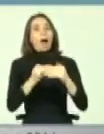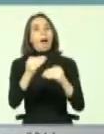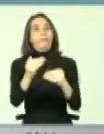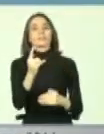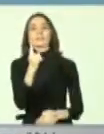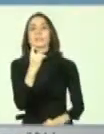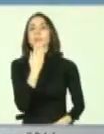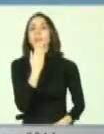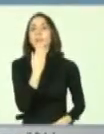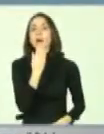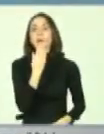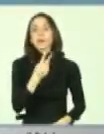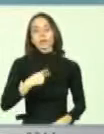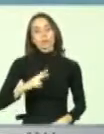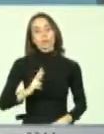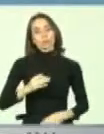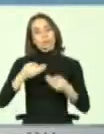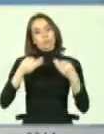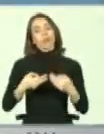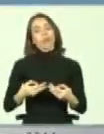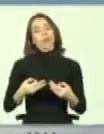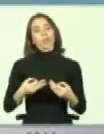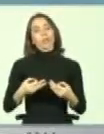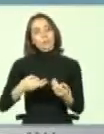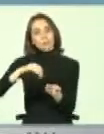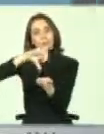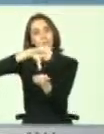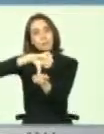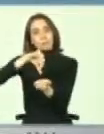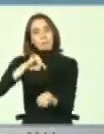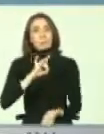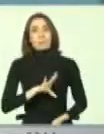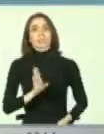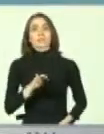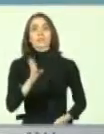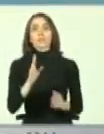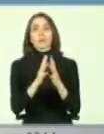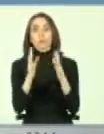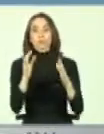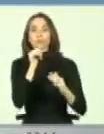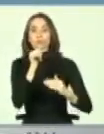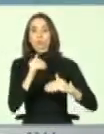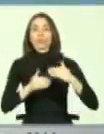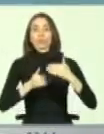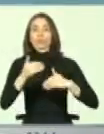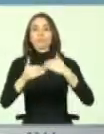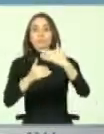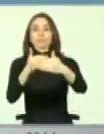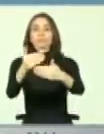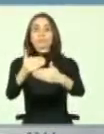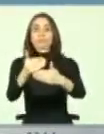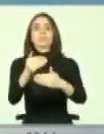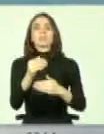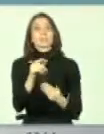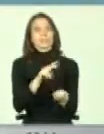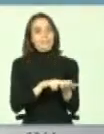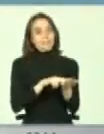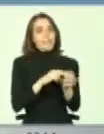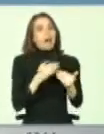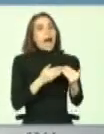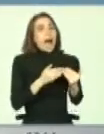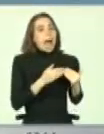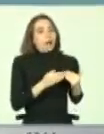pero también que seamos muy honestos. Yo creo que como país todavía tenemos mucho camino que recorrer. Es bien es cierto que algo hemos